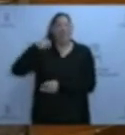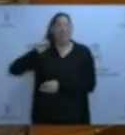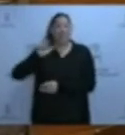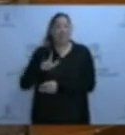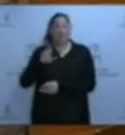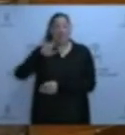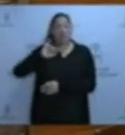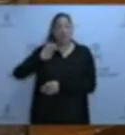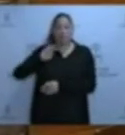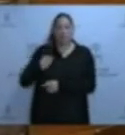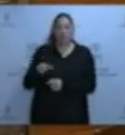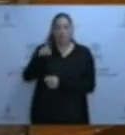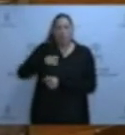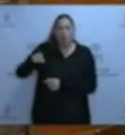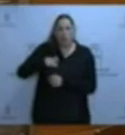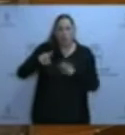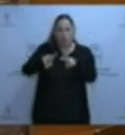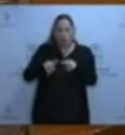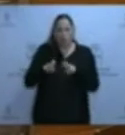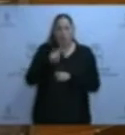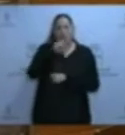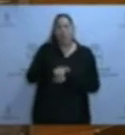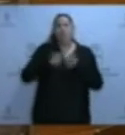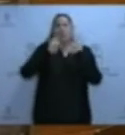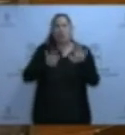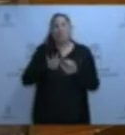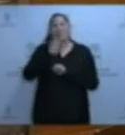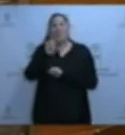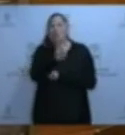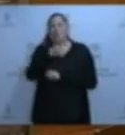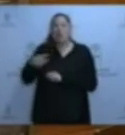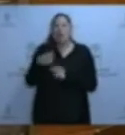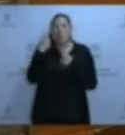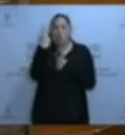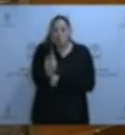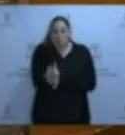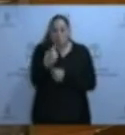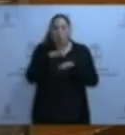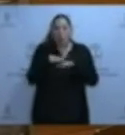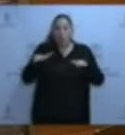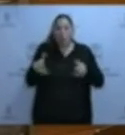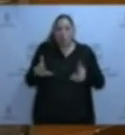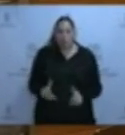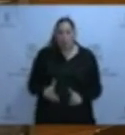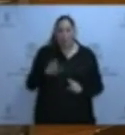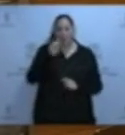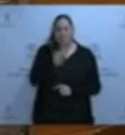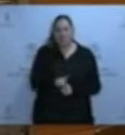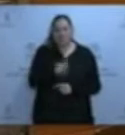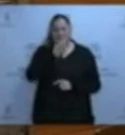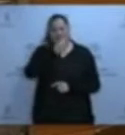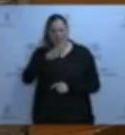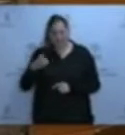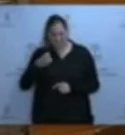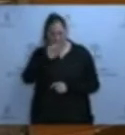comprados al módico precio de 192 euros la unidad o de pupitres a 1.300 euros. Que nadie, decía